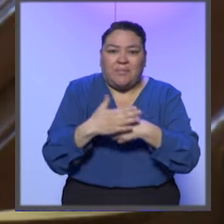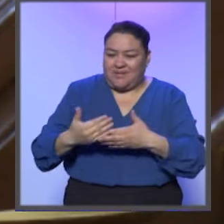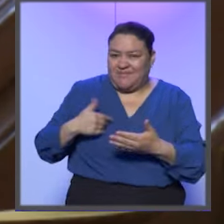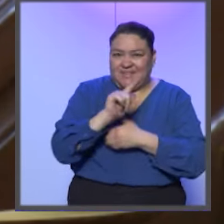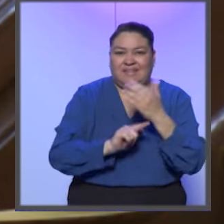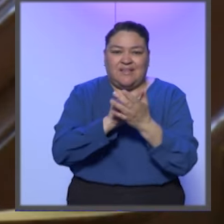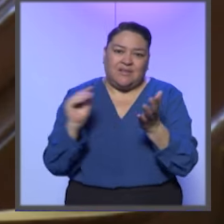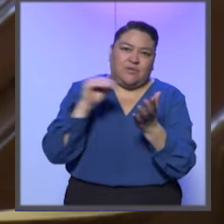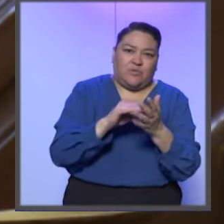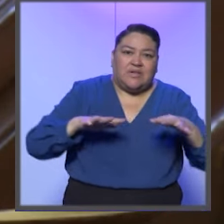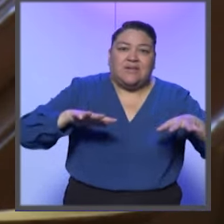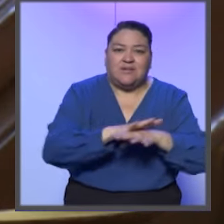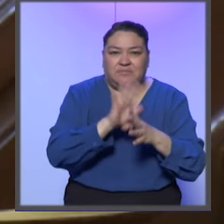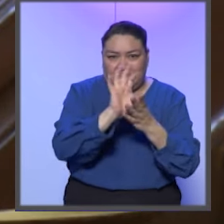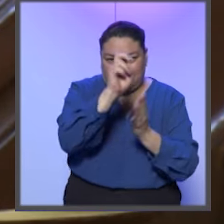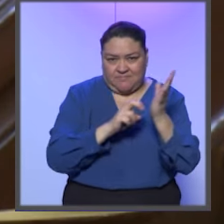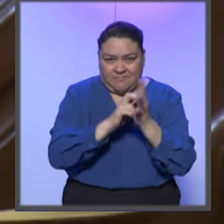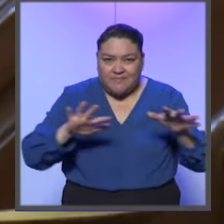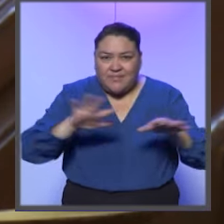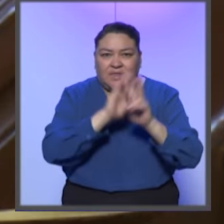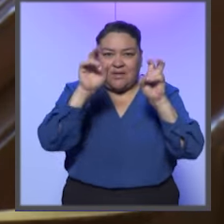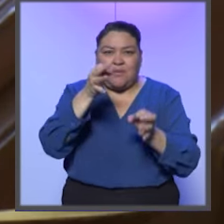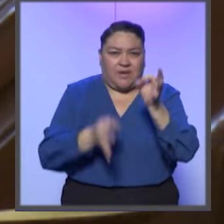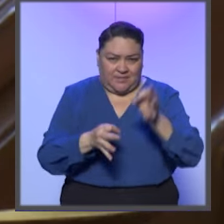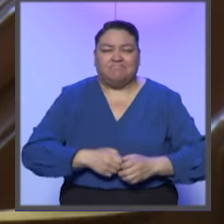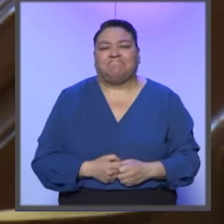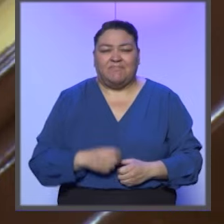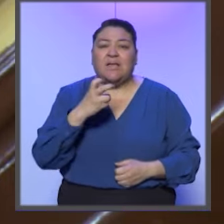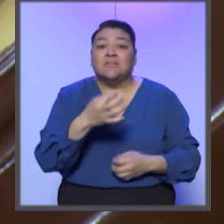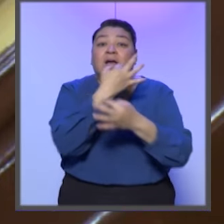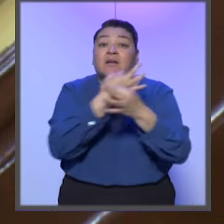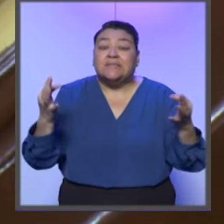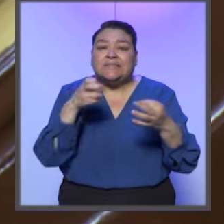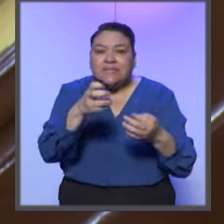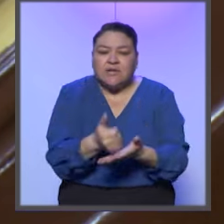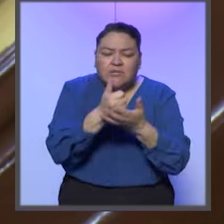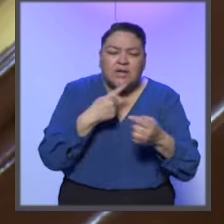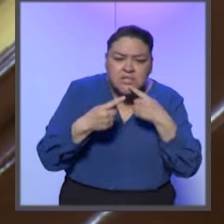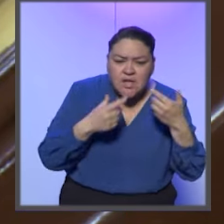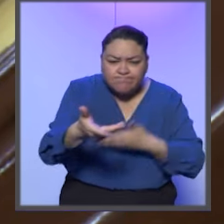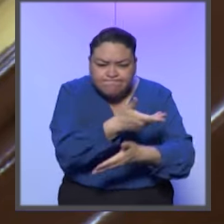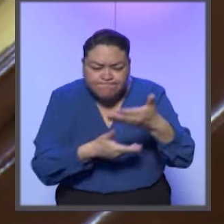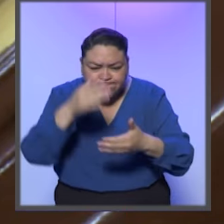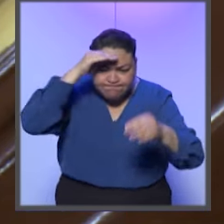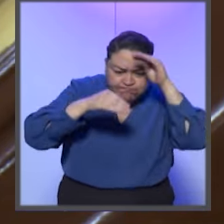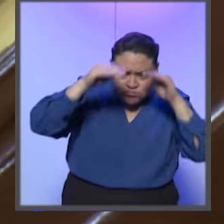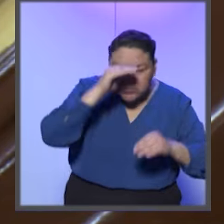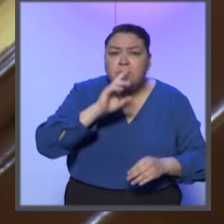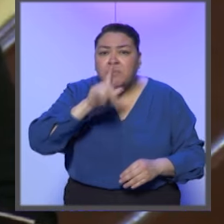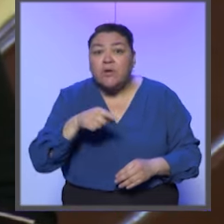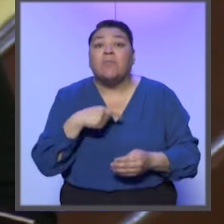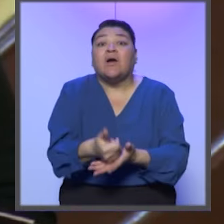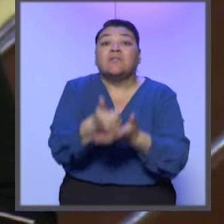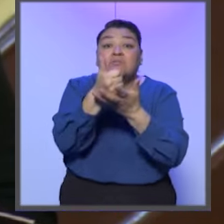el marco de la reciente publicación de la Reforma Constitucional en materia judicial. Esto, dijo, permite la reflexión e intercambio